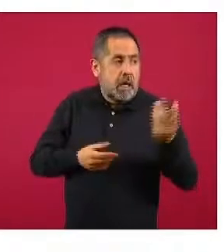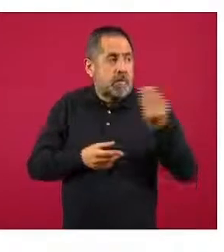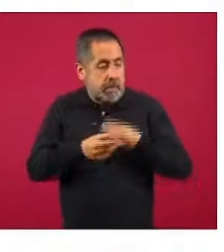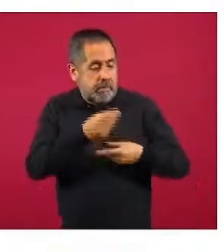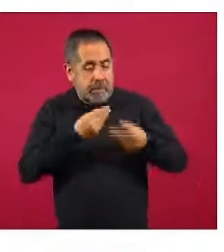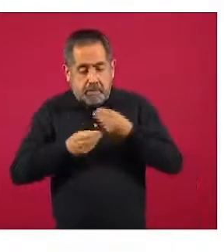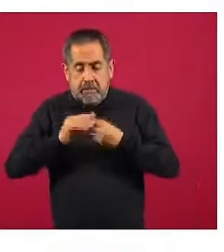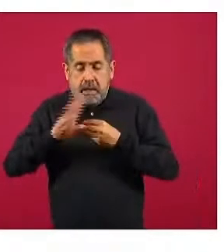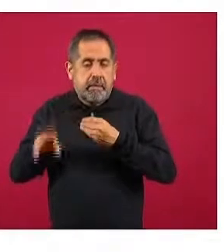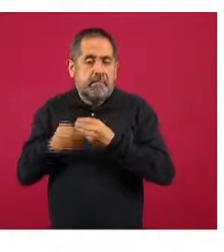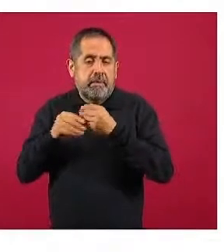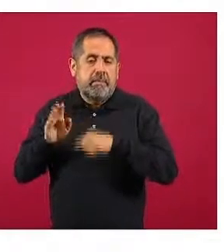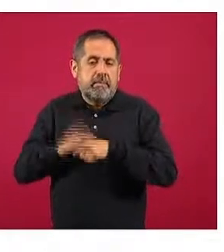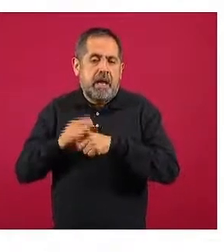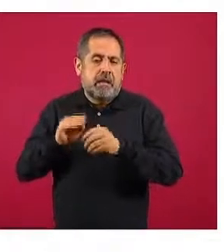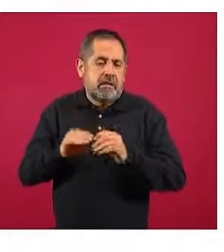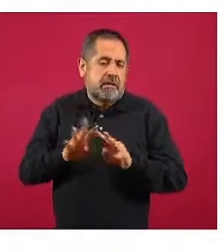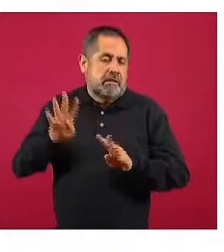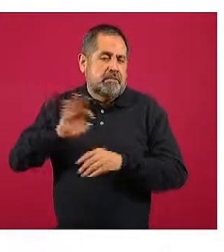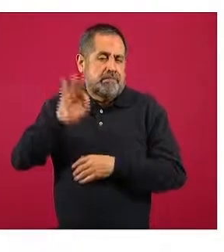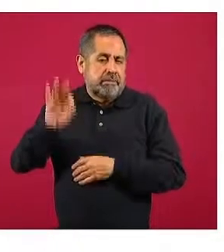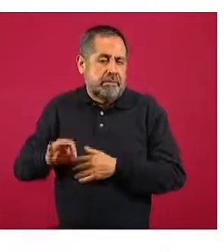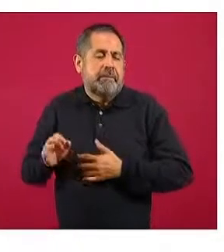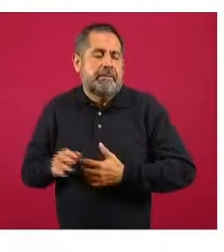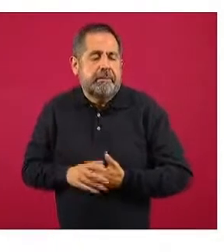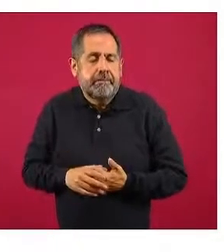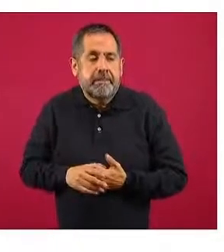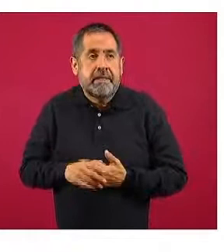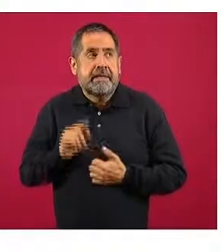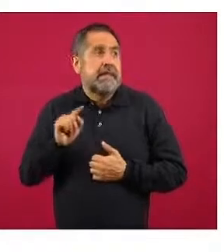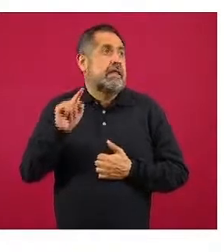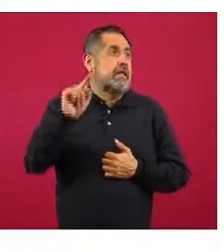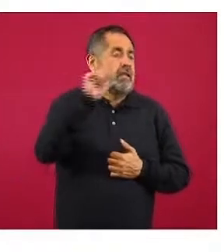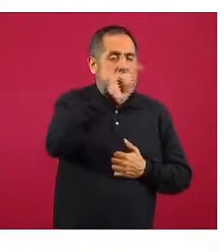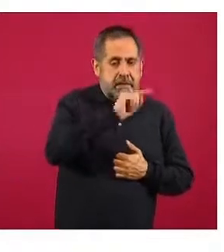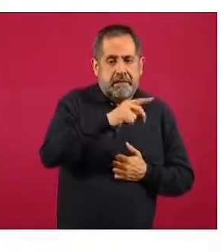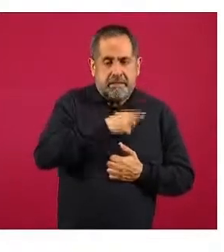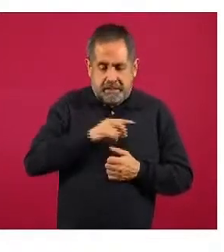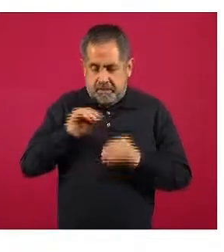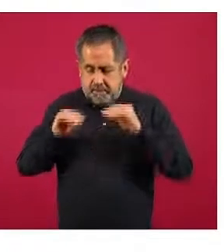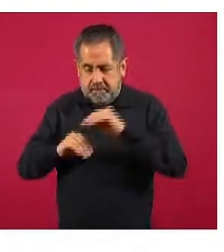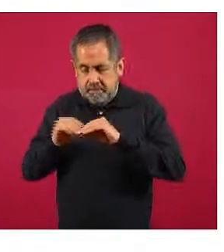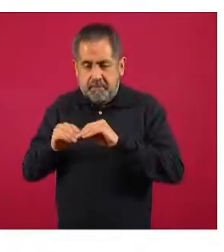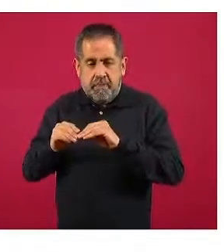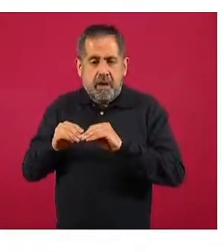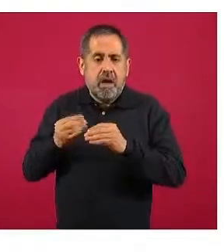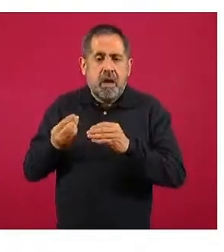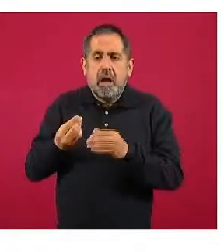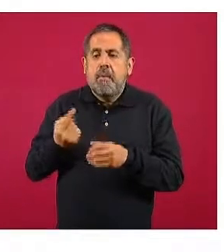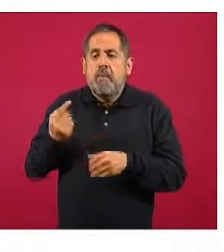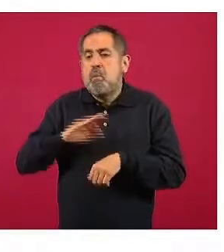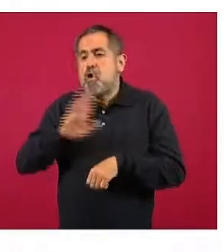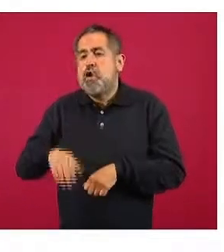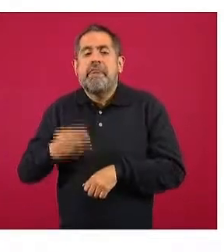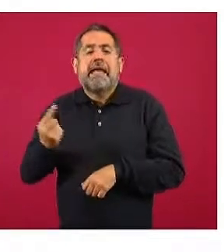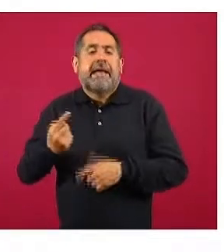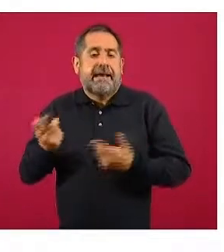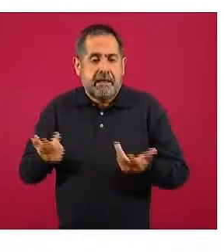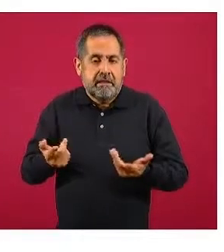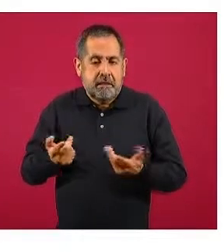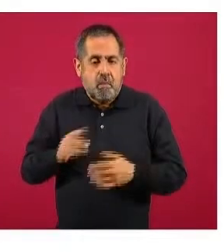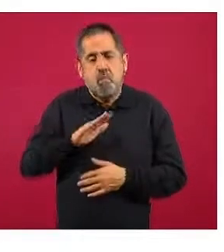dictaminación clínico-epidemiológica y finalmente todos estos grupos deberán de recibir una clasificación final, es decir,